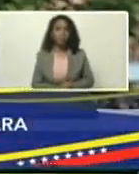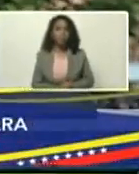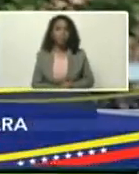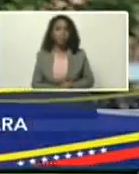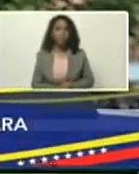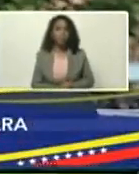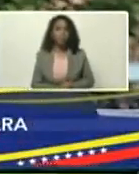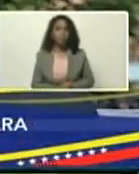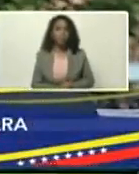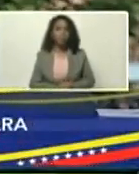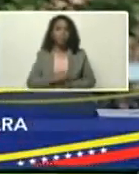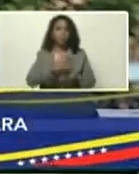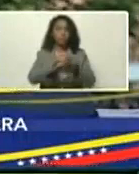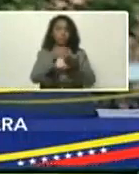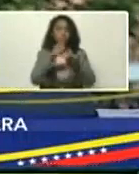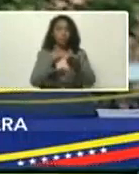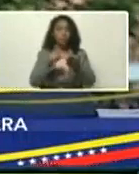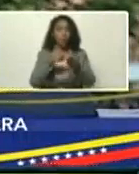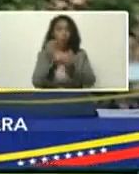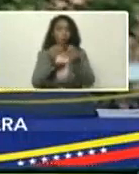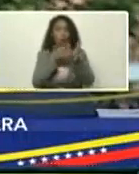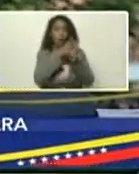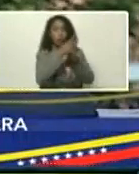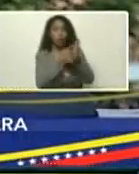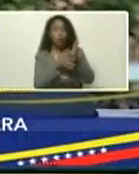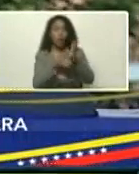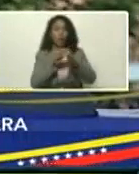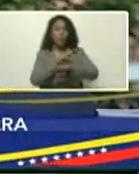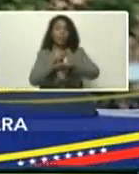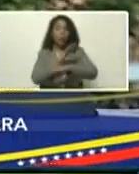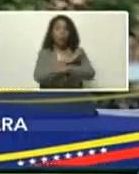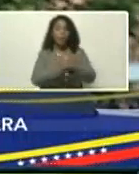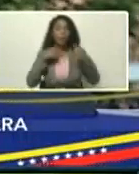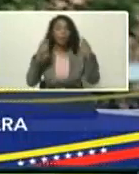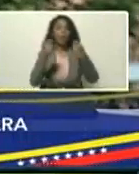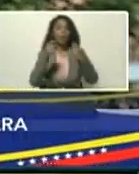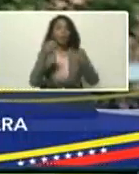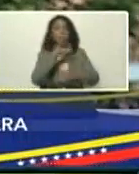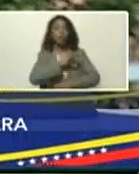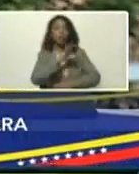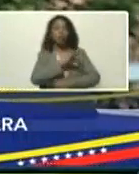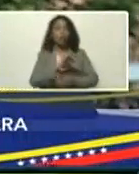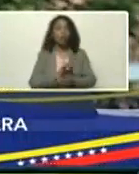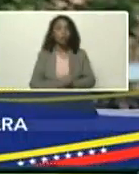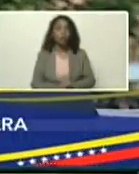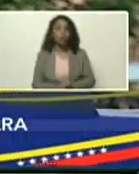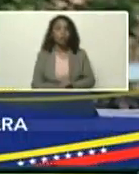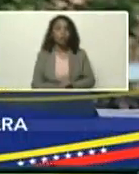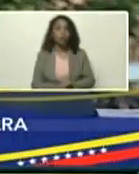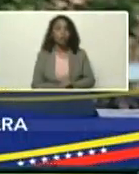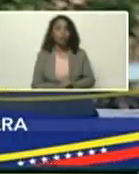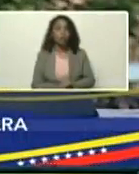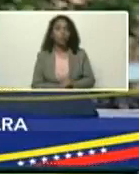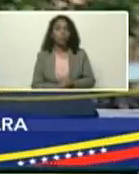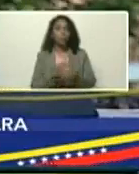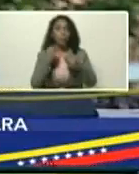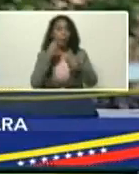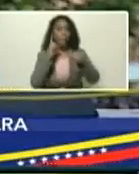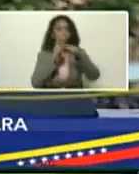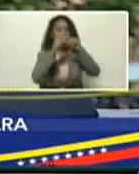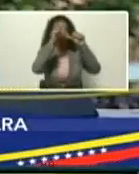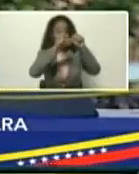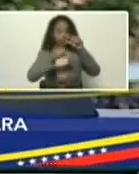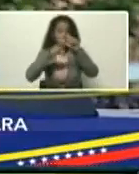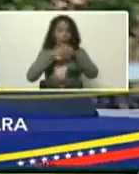correcto, como parte, la estructura orgánica, del ministerio, del poder popular, para el ecosocialismo, para diagnosticar, diseñar,